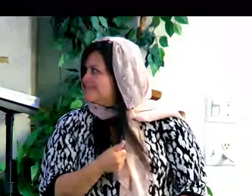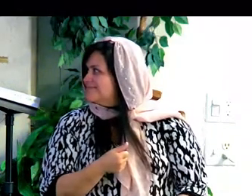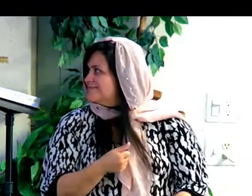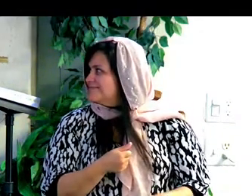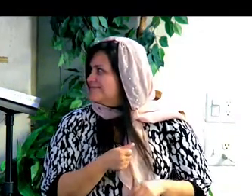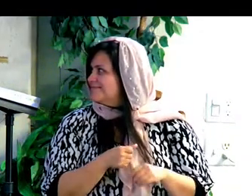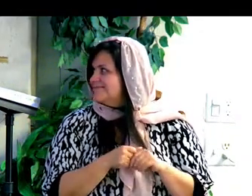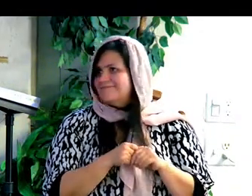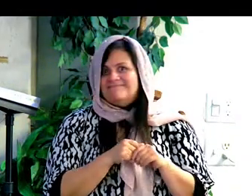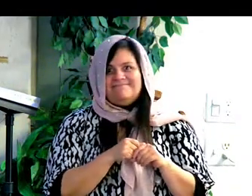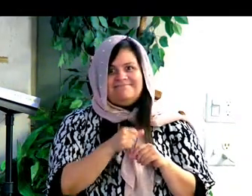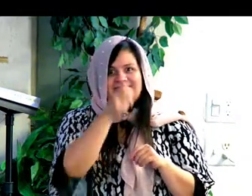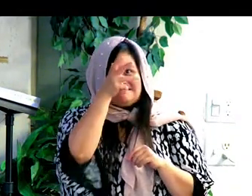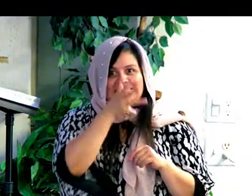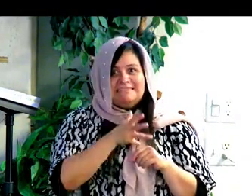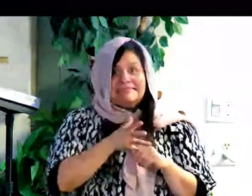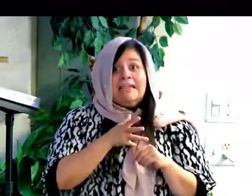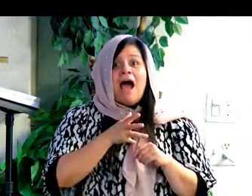tell how many guys just start going.